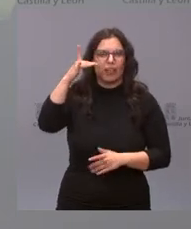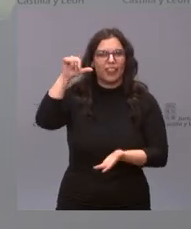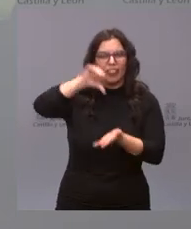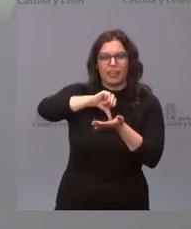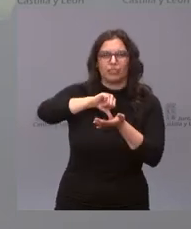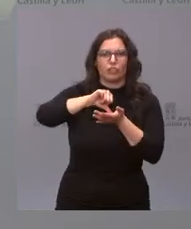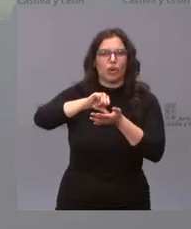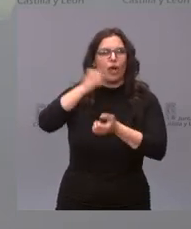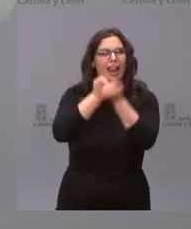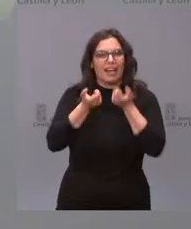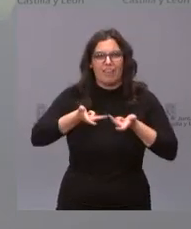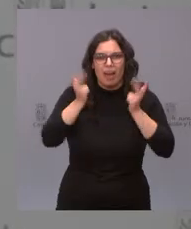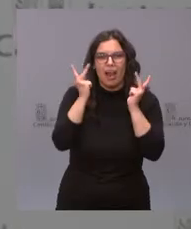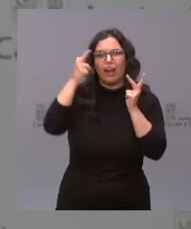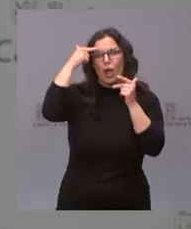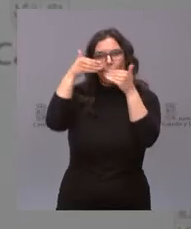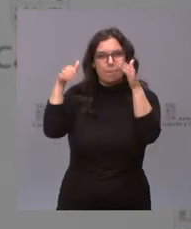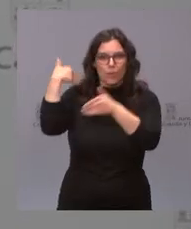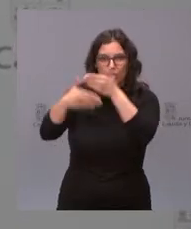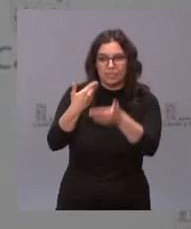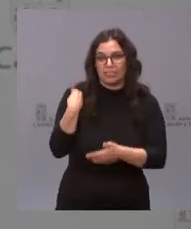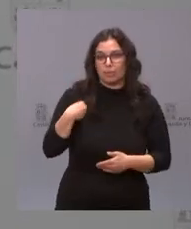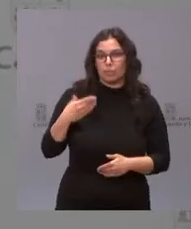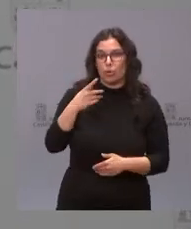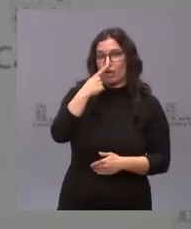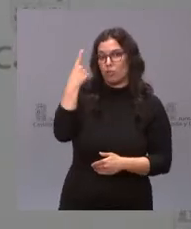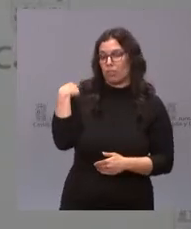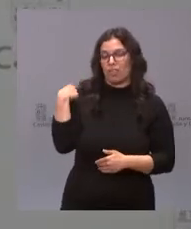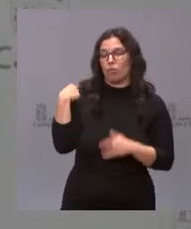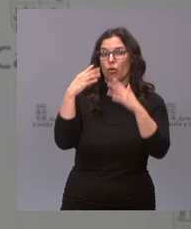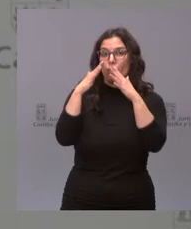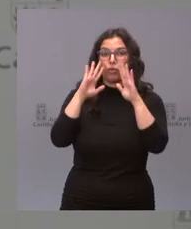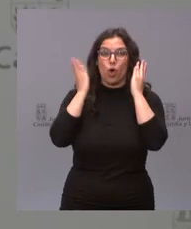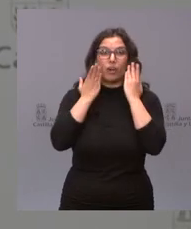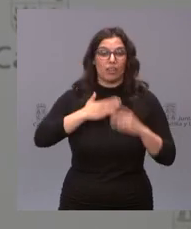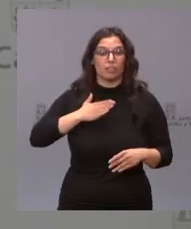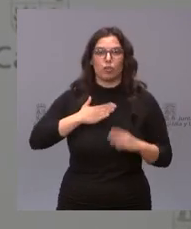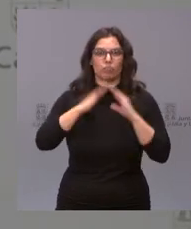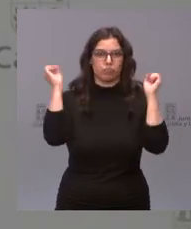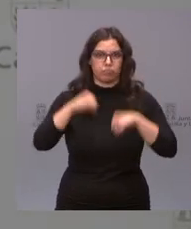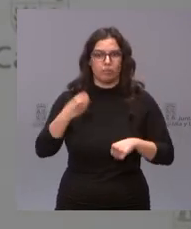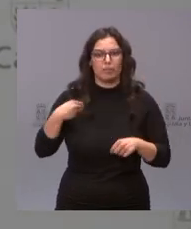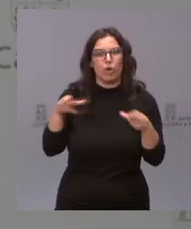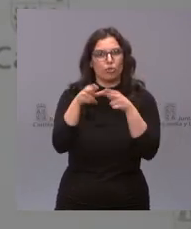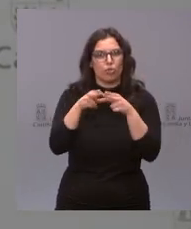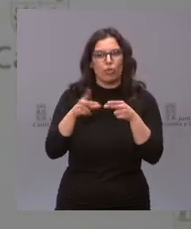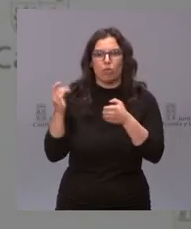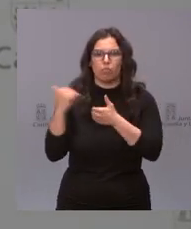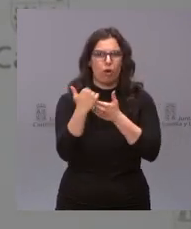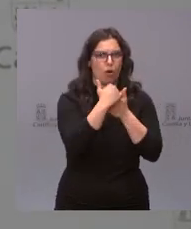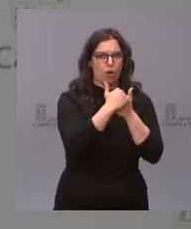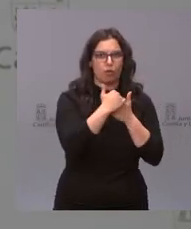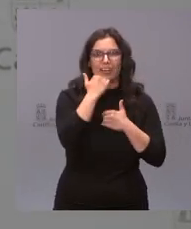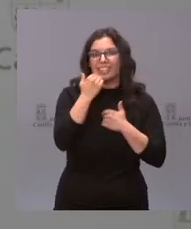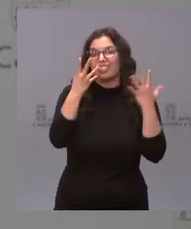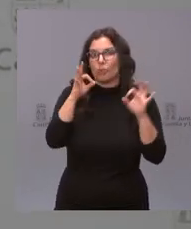se aprobó en el Congreso que tuvimos hace apenas un año y desde luego vamos a seguir en esa senda que es la que eligió la militancia por más del